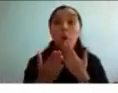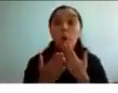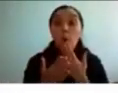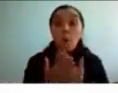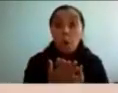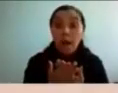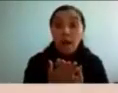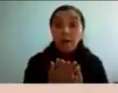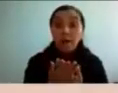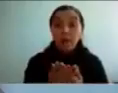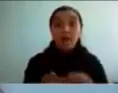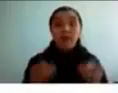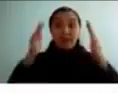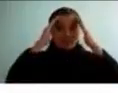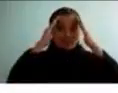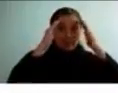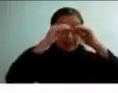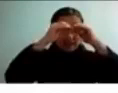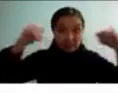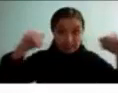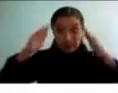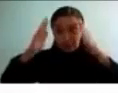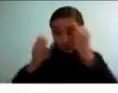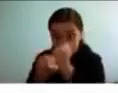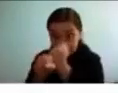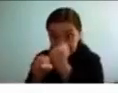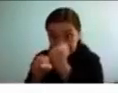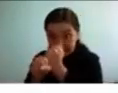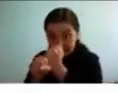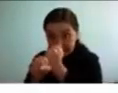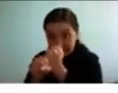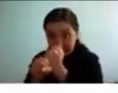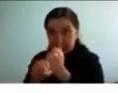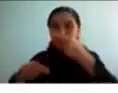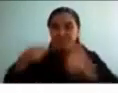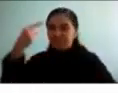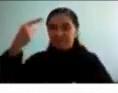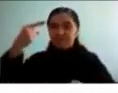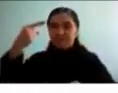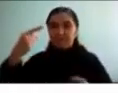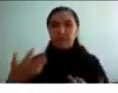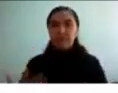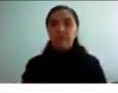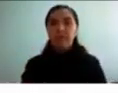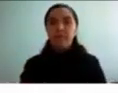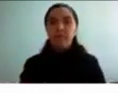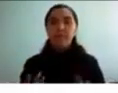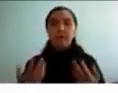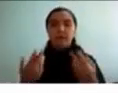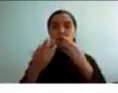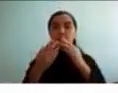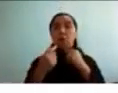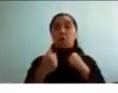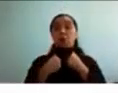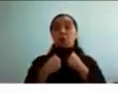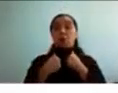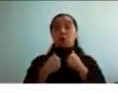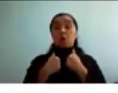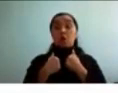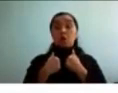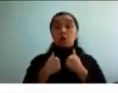a tareas que es esto es decir aquí vemos en este ejemplo como yo debería de estar